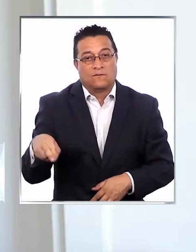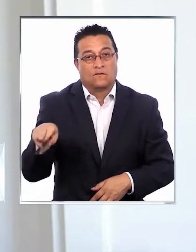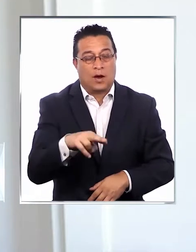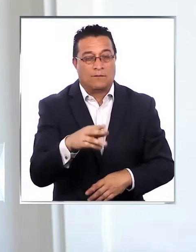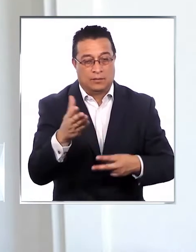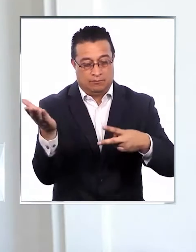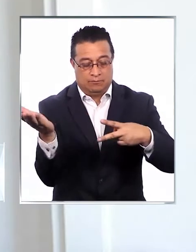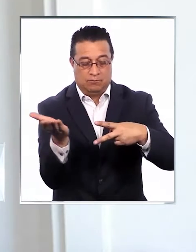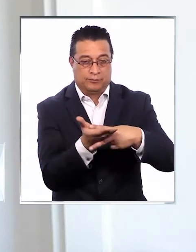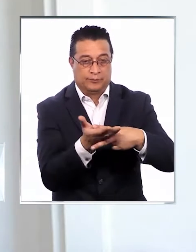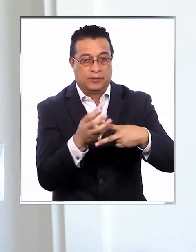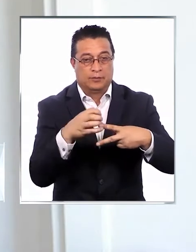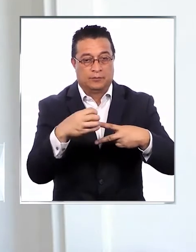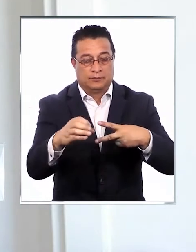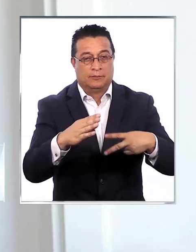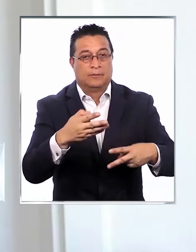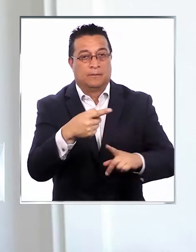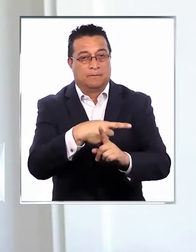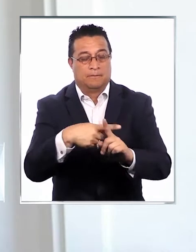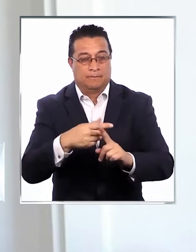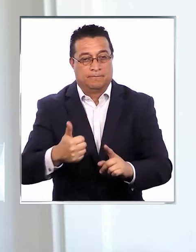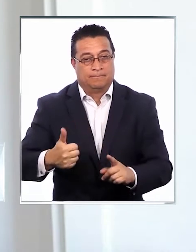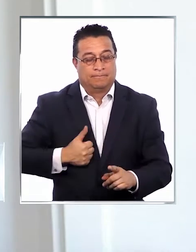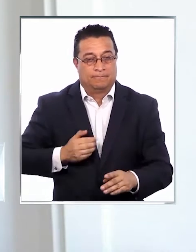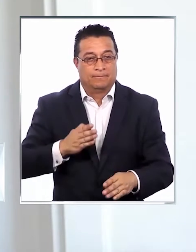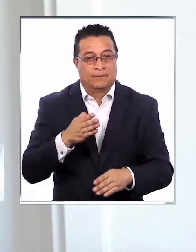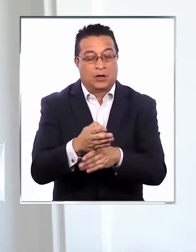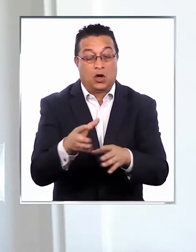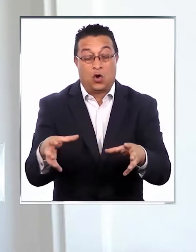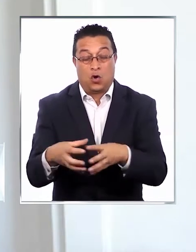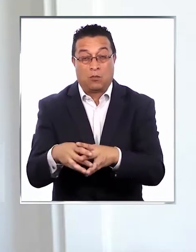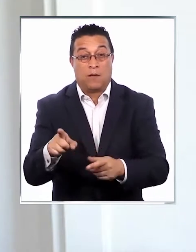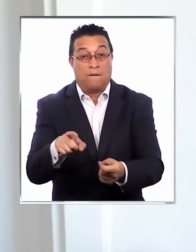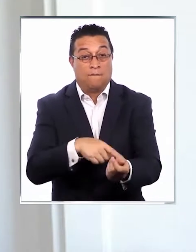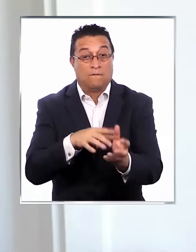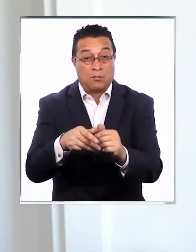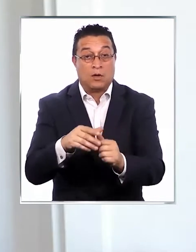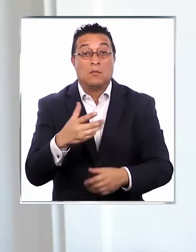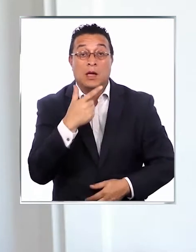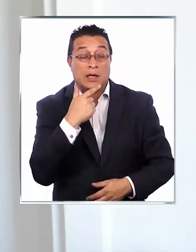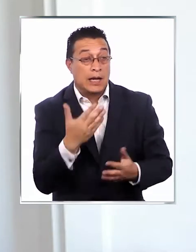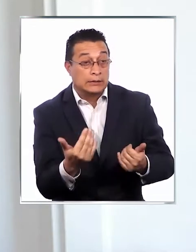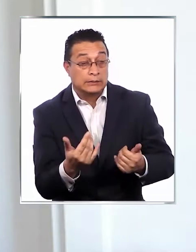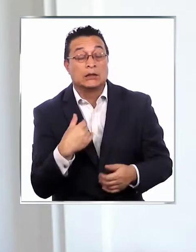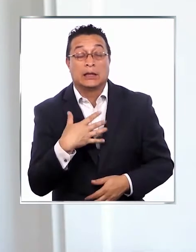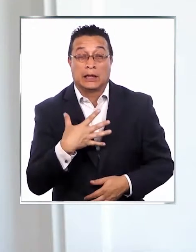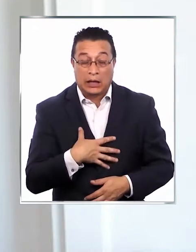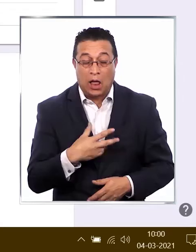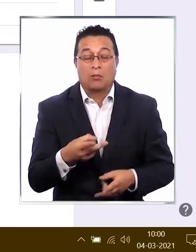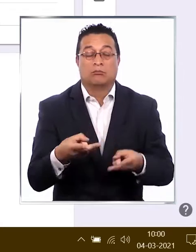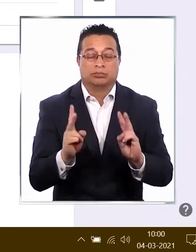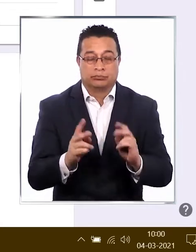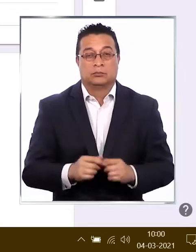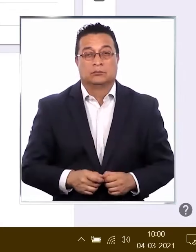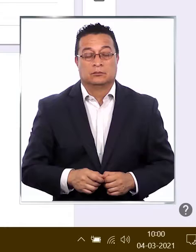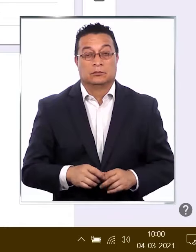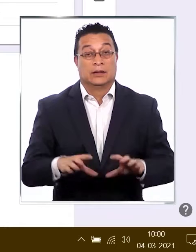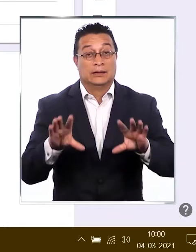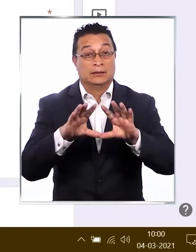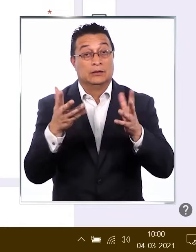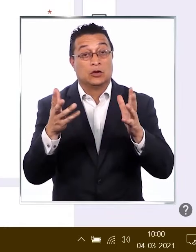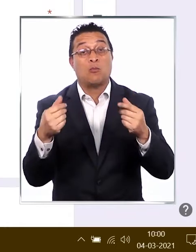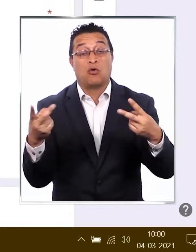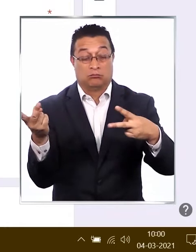parcialmente, presencialmente, al menos el grupo de familias que lo necesite y quiera. El sistema